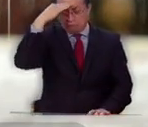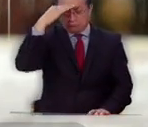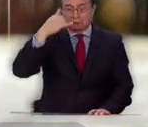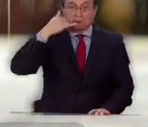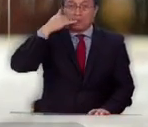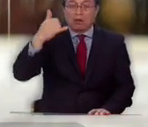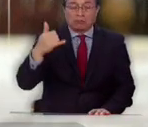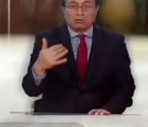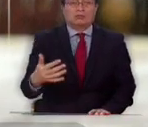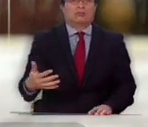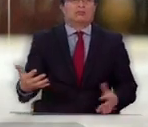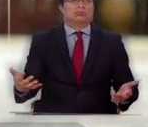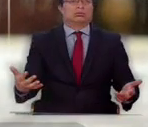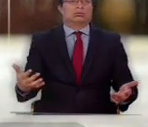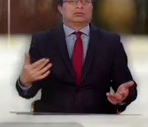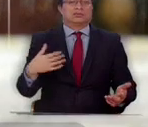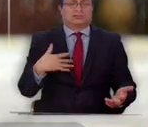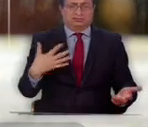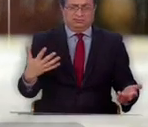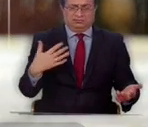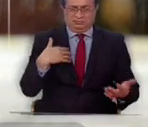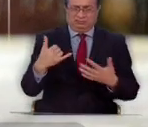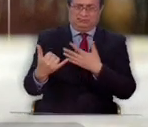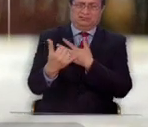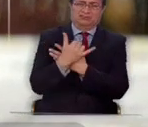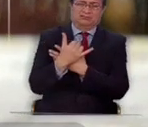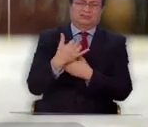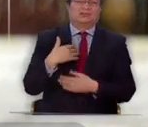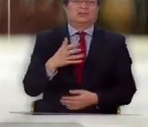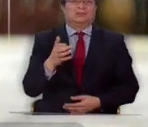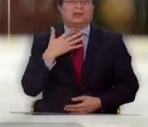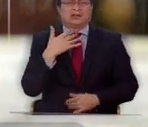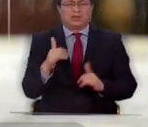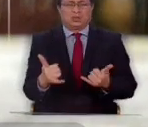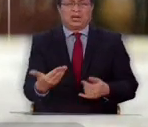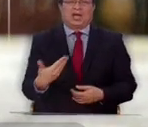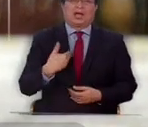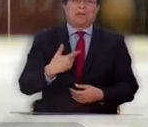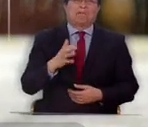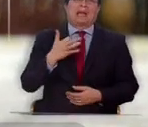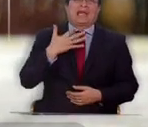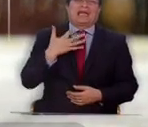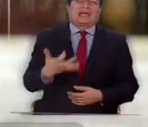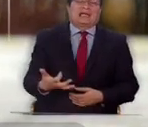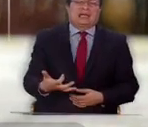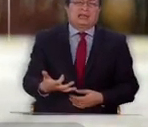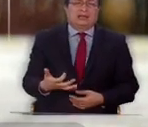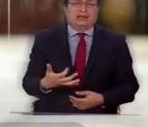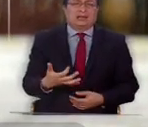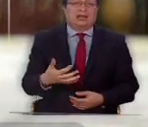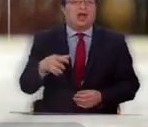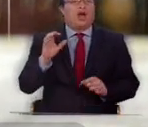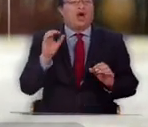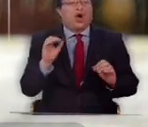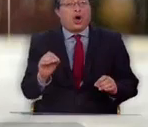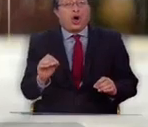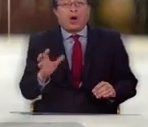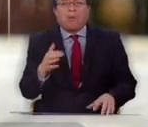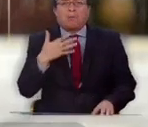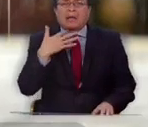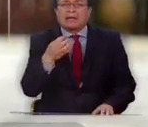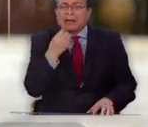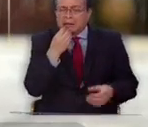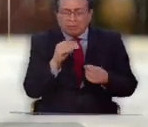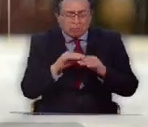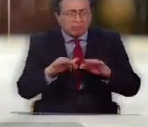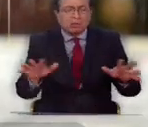¿Se imaginan? Entonces ya es como lo último que la gente juegue con uno. O será, ¿por qué hacen